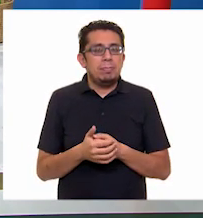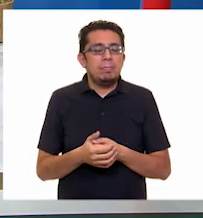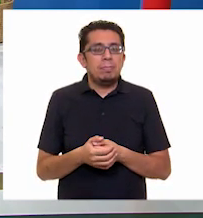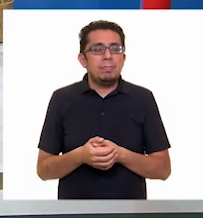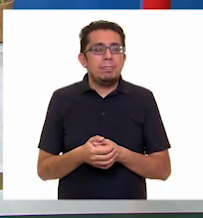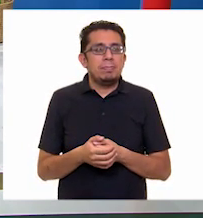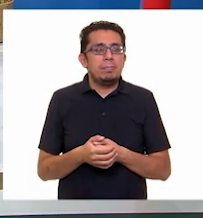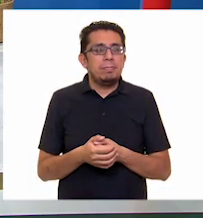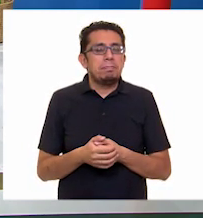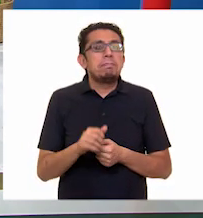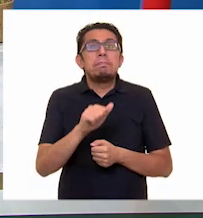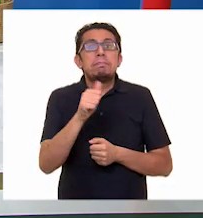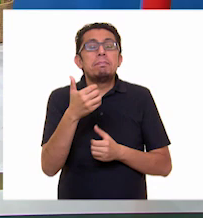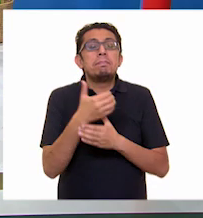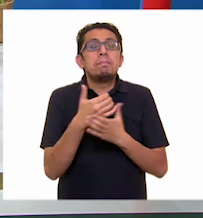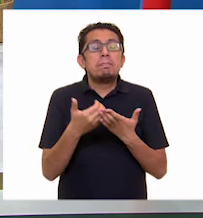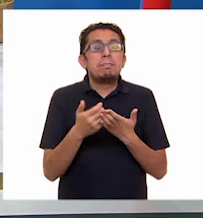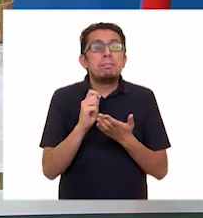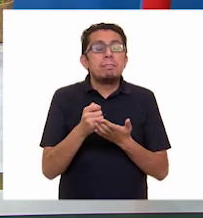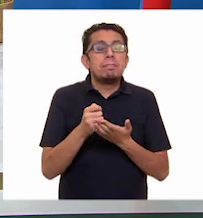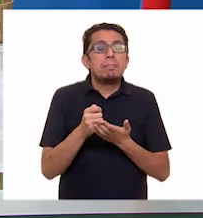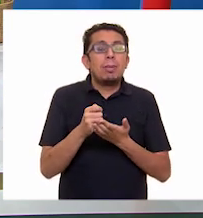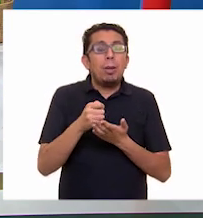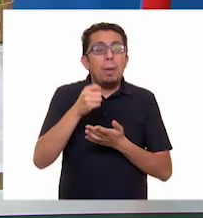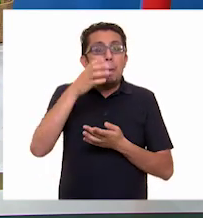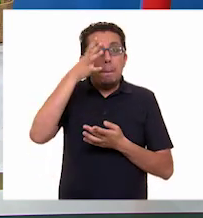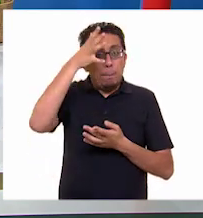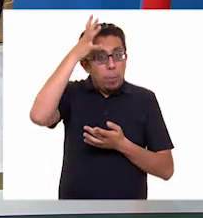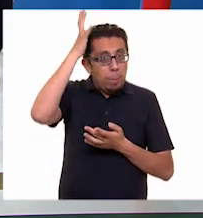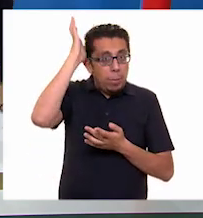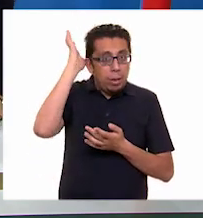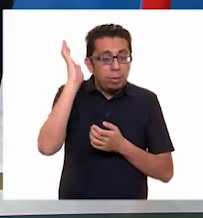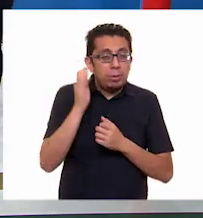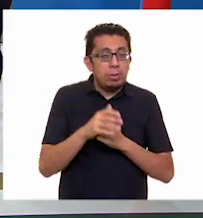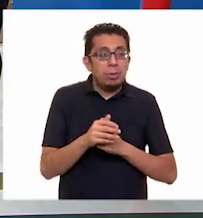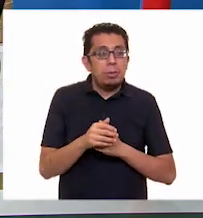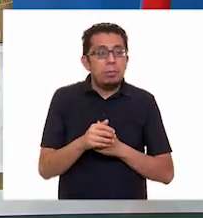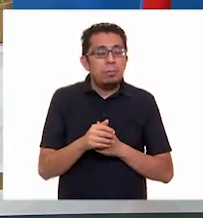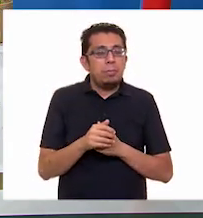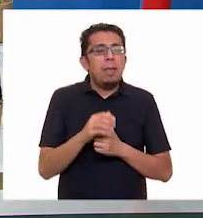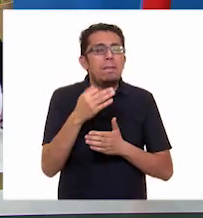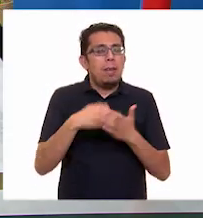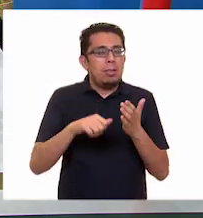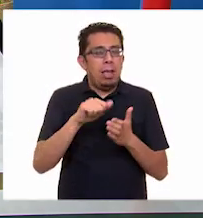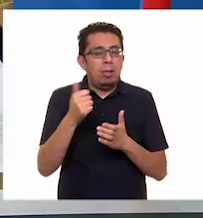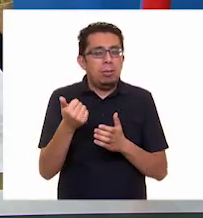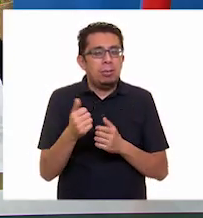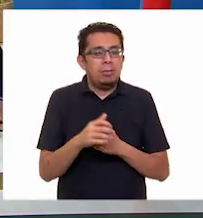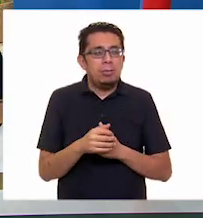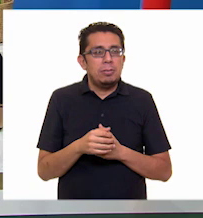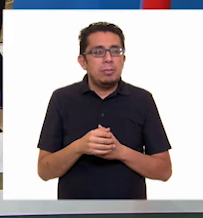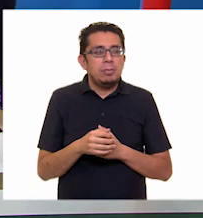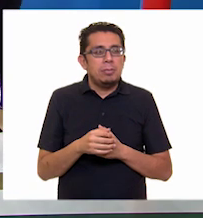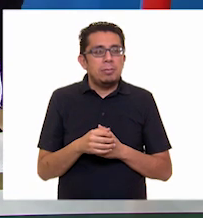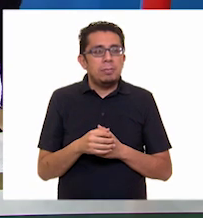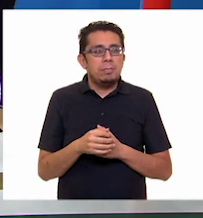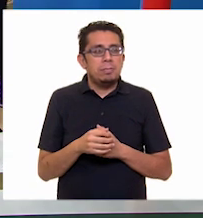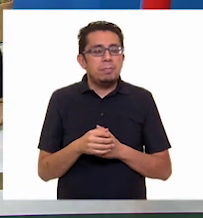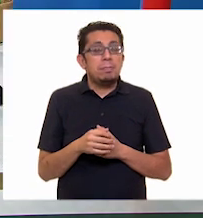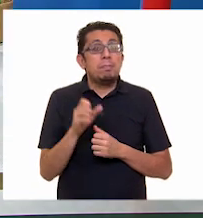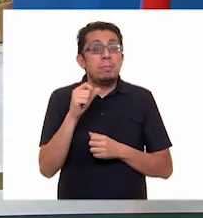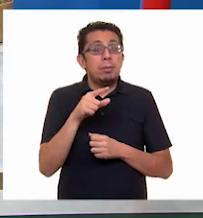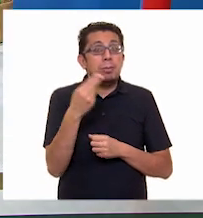¿Qué más, maestra? Los bomberos. Y me faltaría otra más. Y también tener